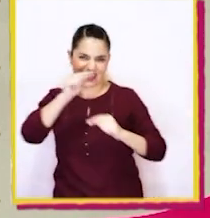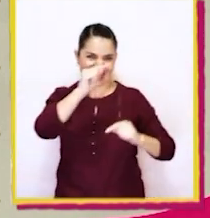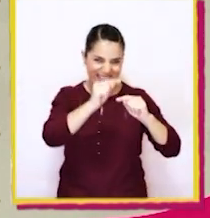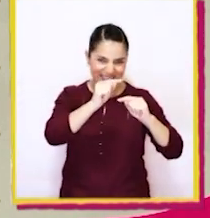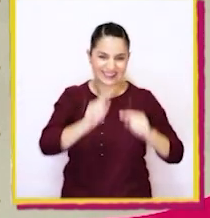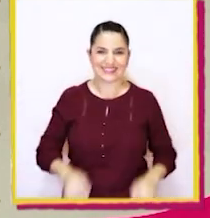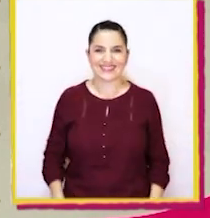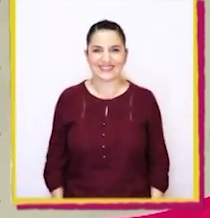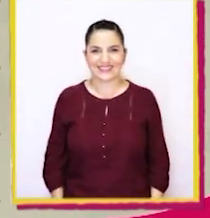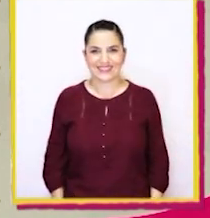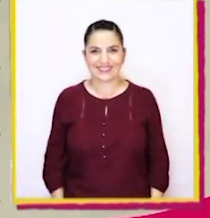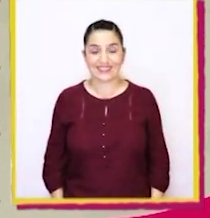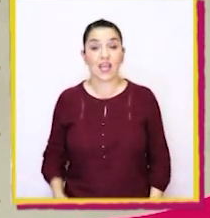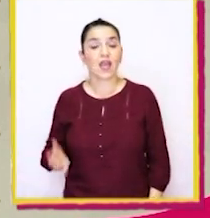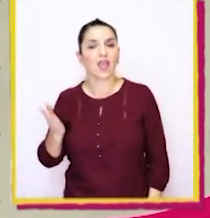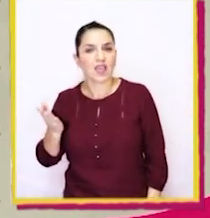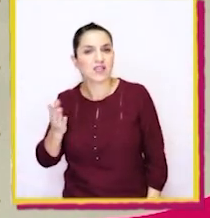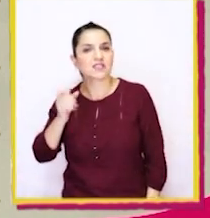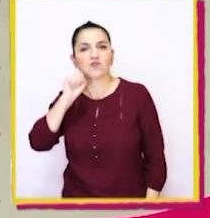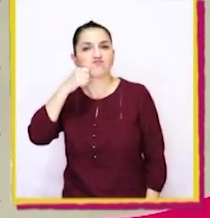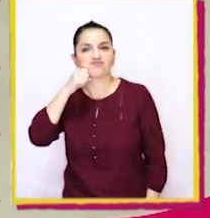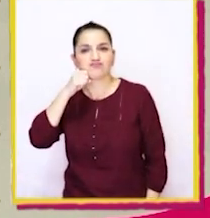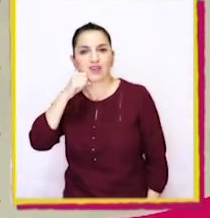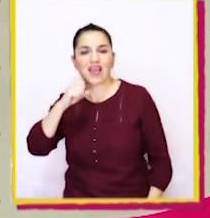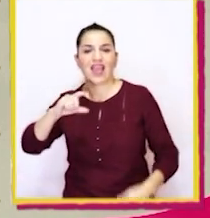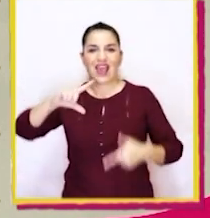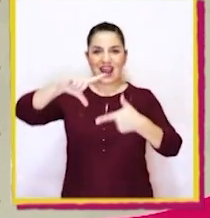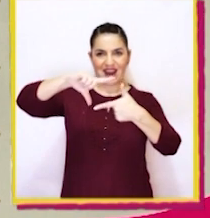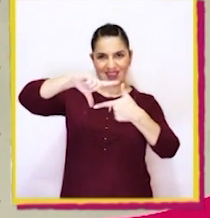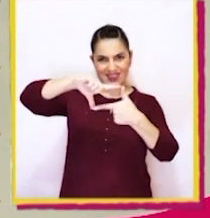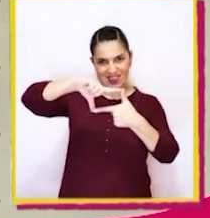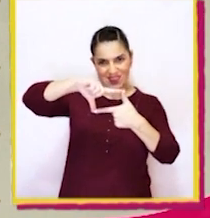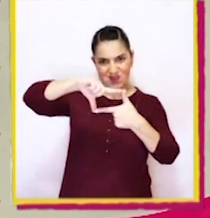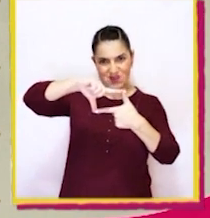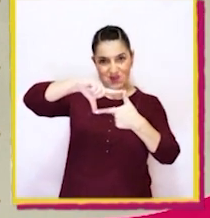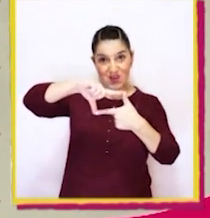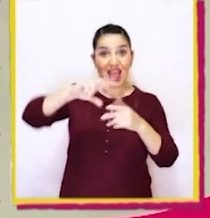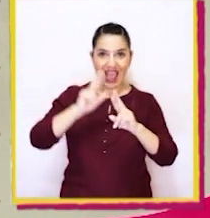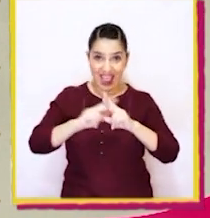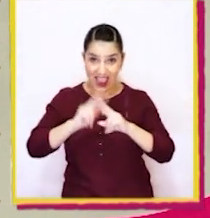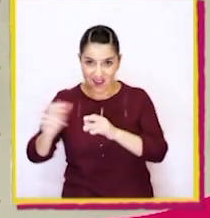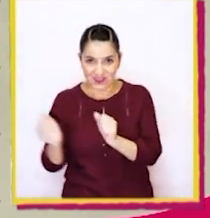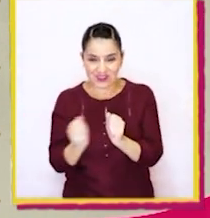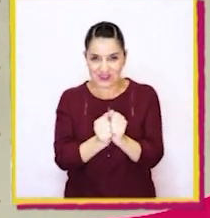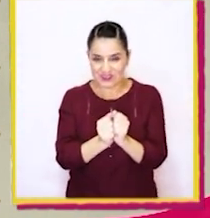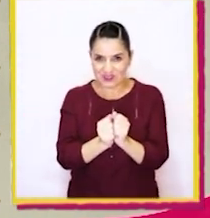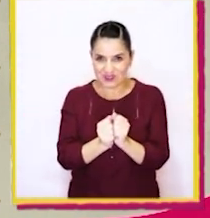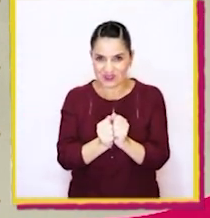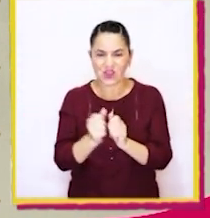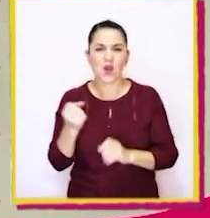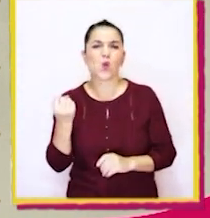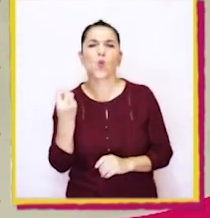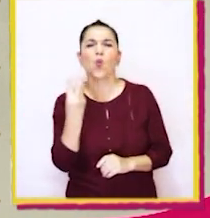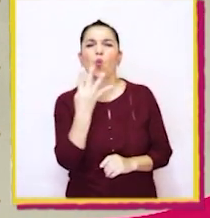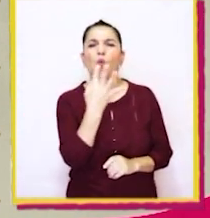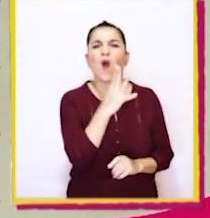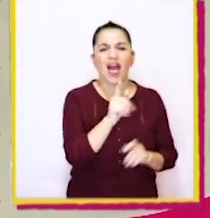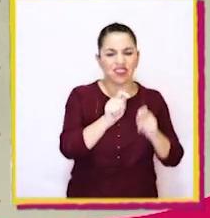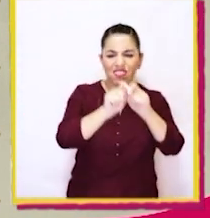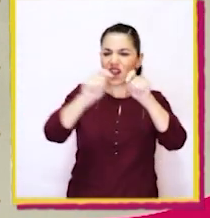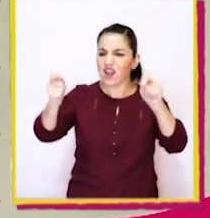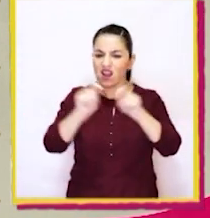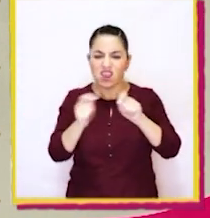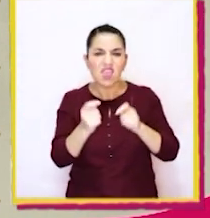líneas cortas. Esta figura se llama rectángulo. ¿La construimos juntos? ¿Cuántas